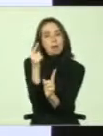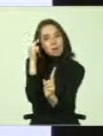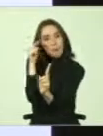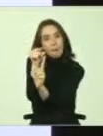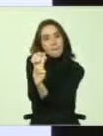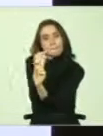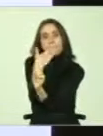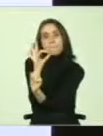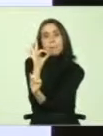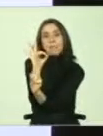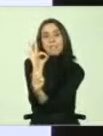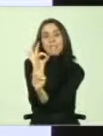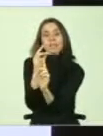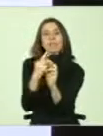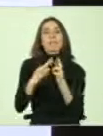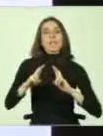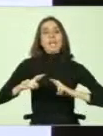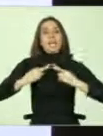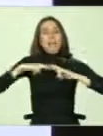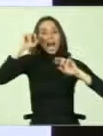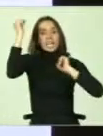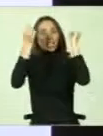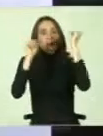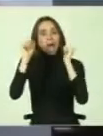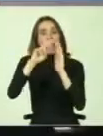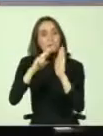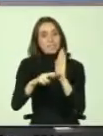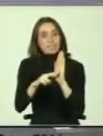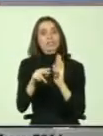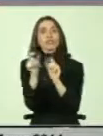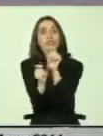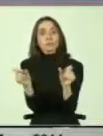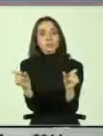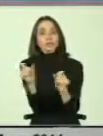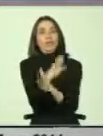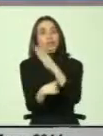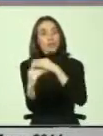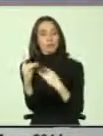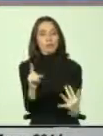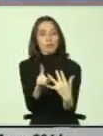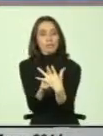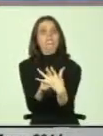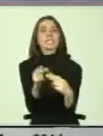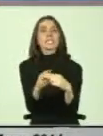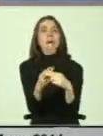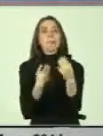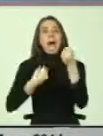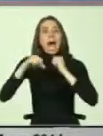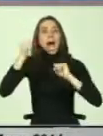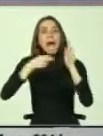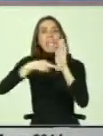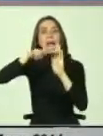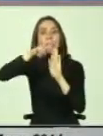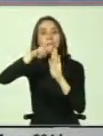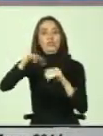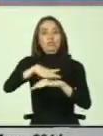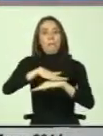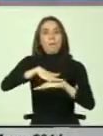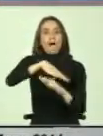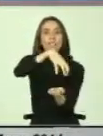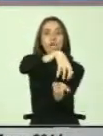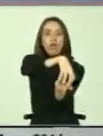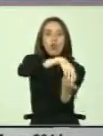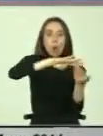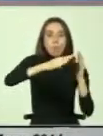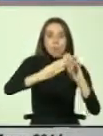en rehabilitación e inclusión social de personas de discapacidad, la rehabilitación basada en la comunidad, con equipos rurales, con